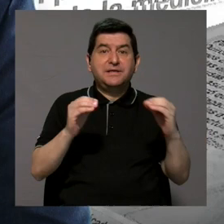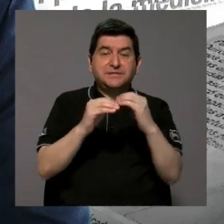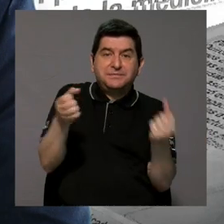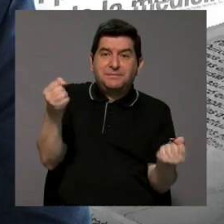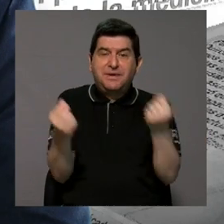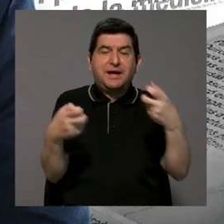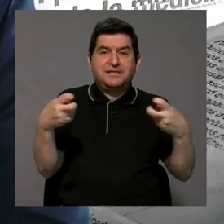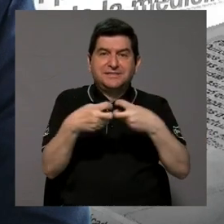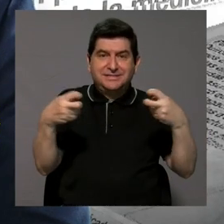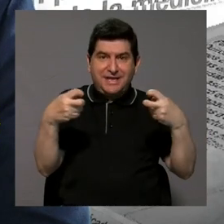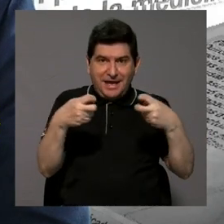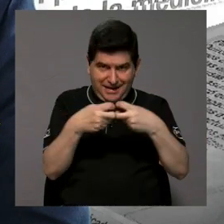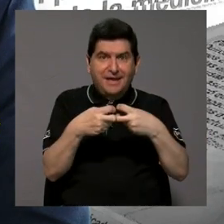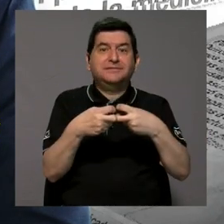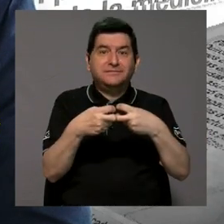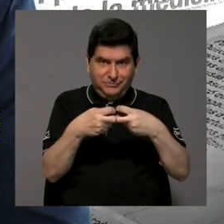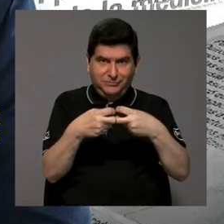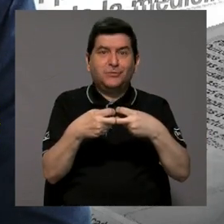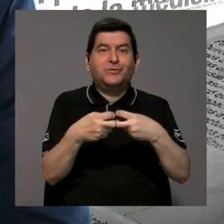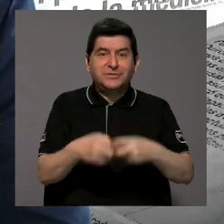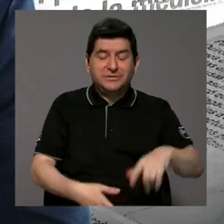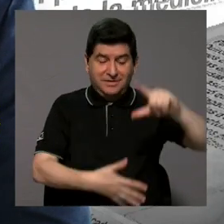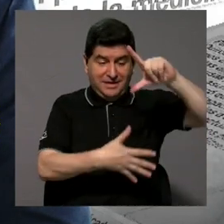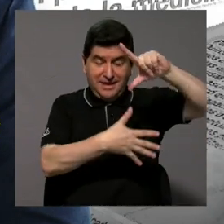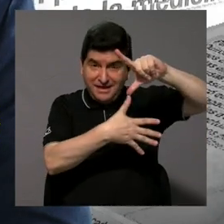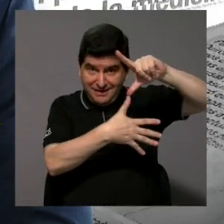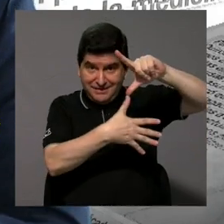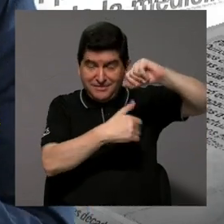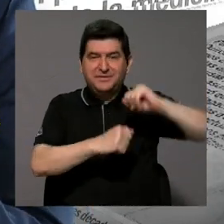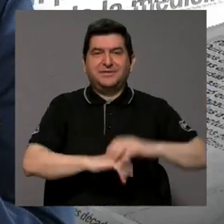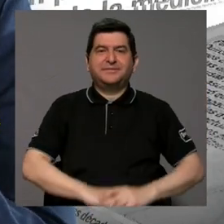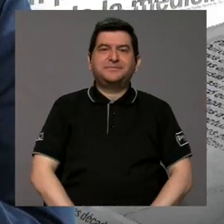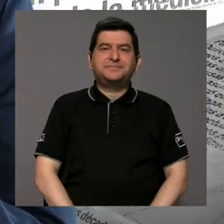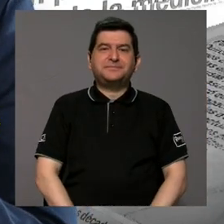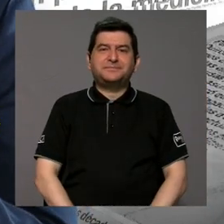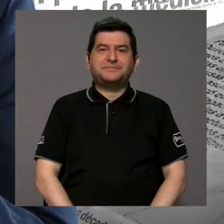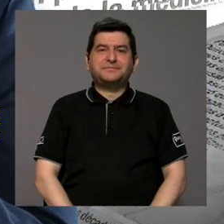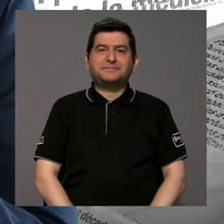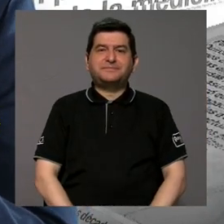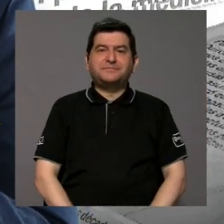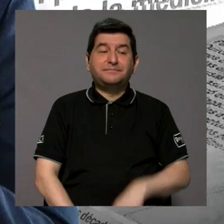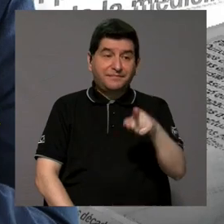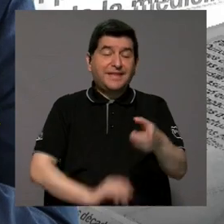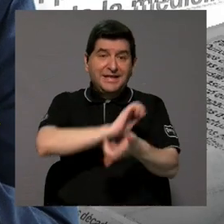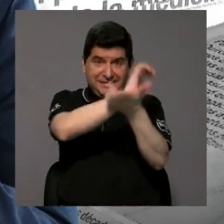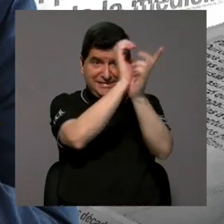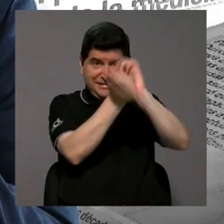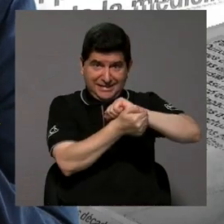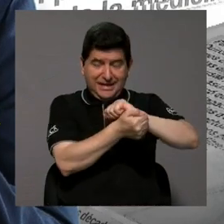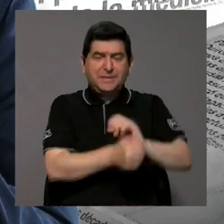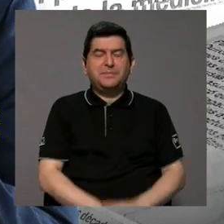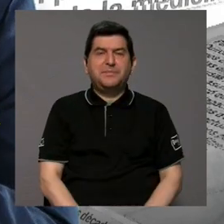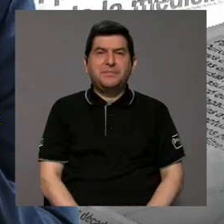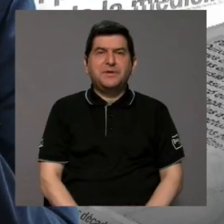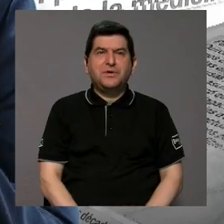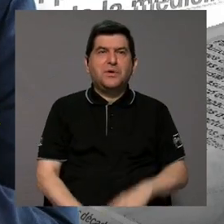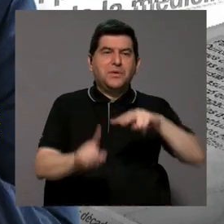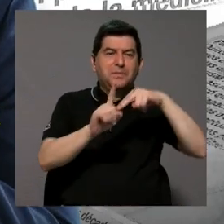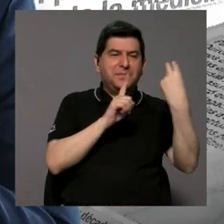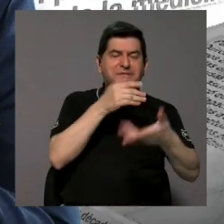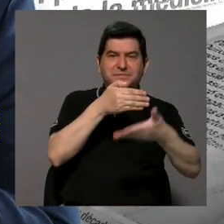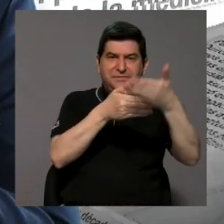vehículos eléctricos en Latinoamérica. Entonces, este cambio, en el paradigma que teníamos